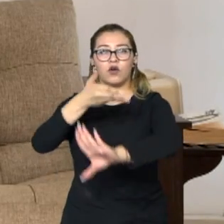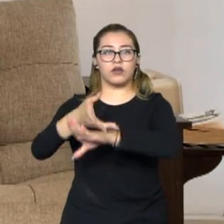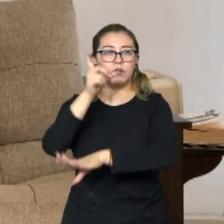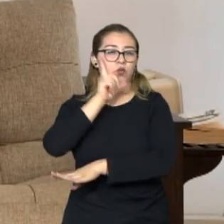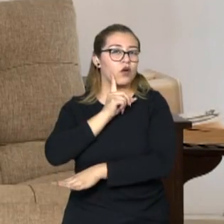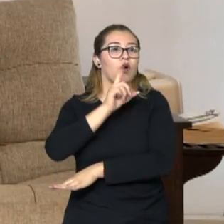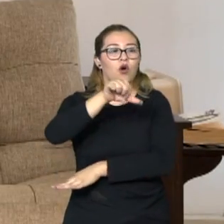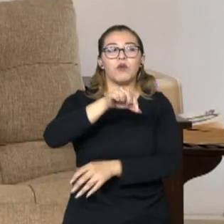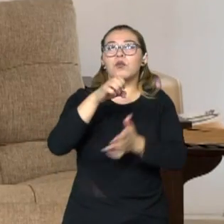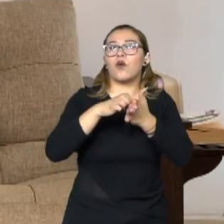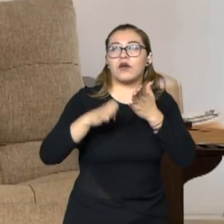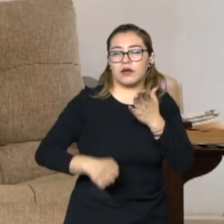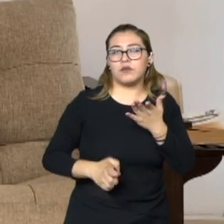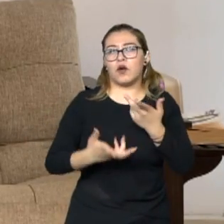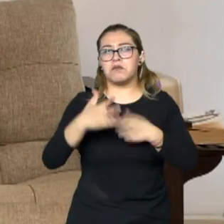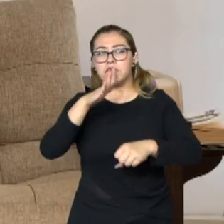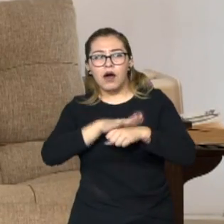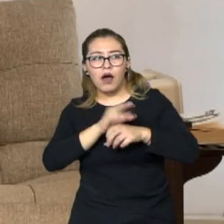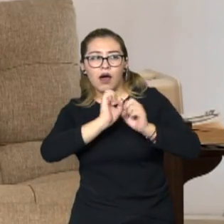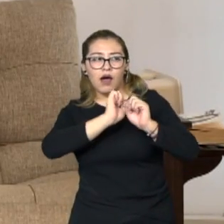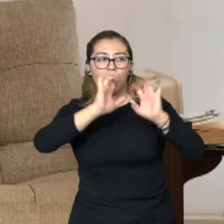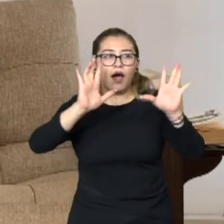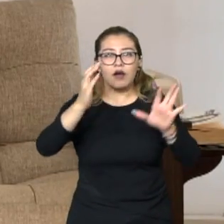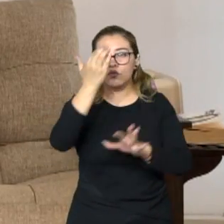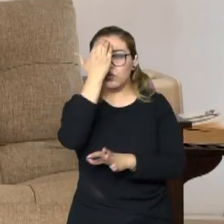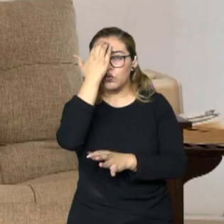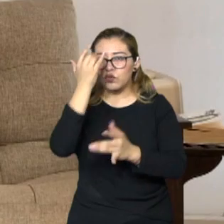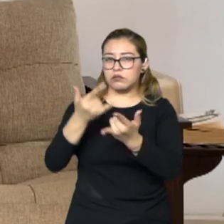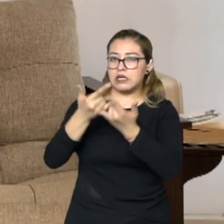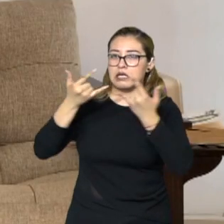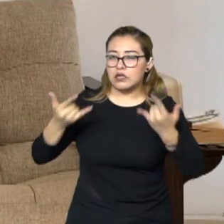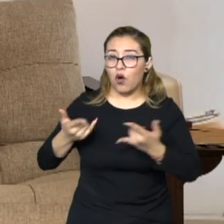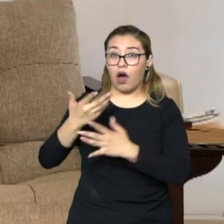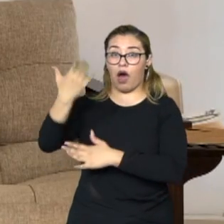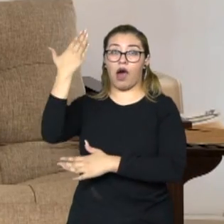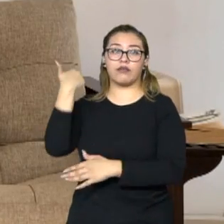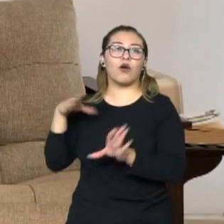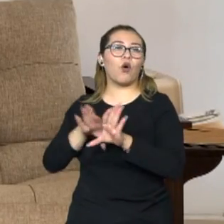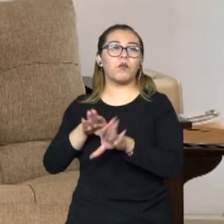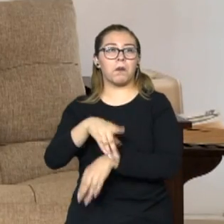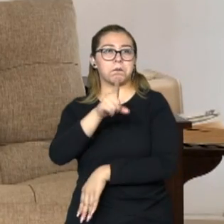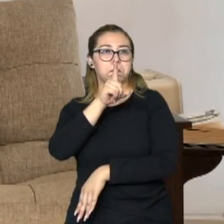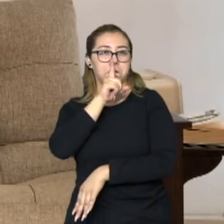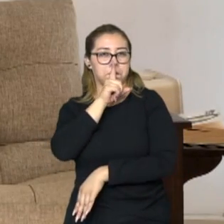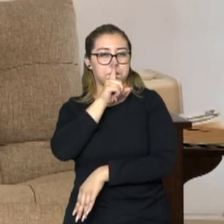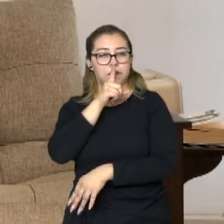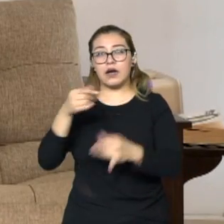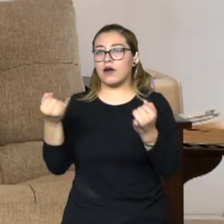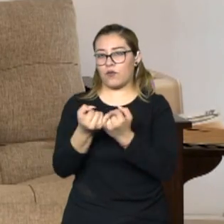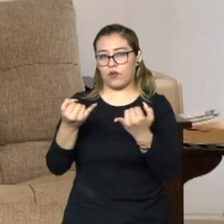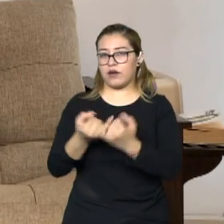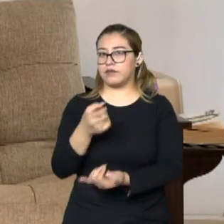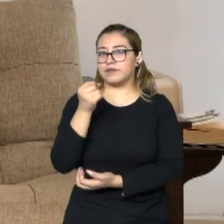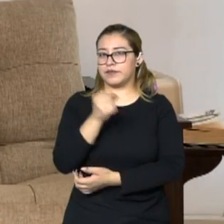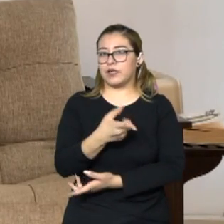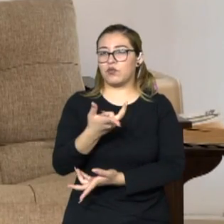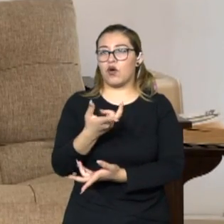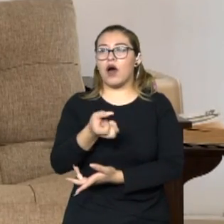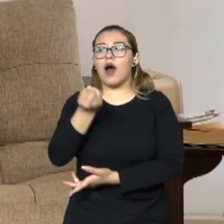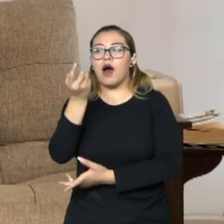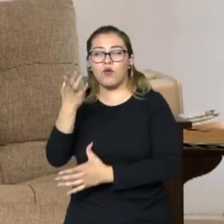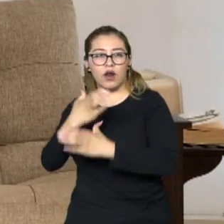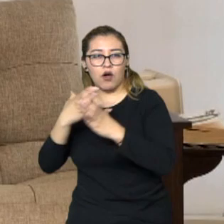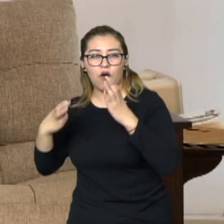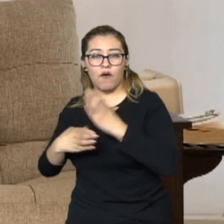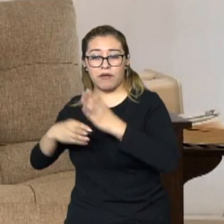Hoy podemos verlos con mucha mayor transparencia en relación a como ocurría antes. Pero sin duda entre las pérdidas, Miguel,